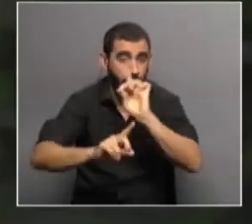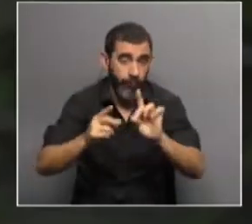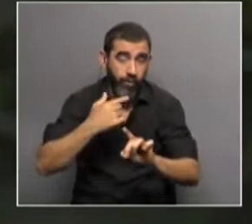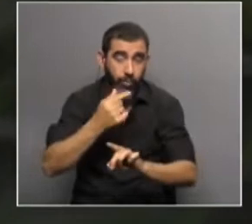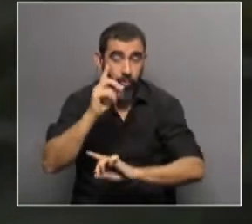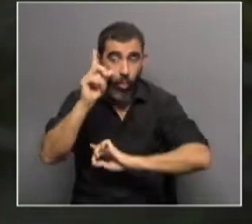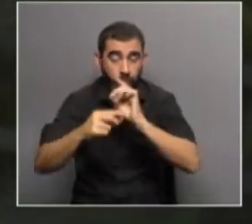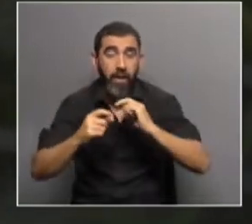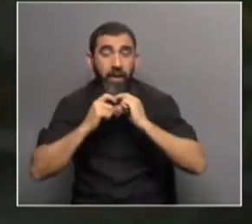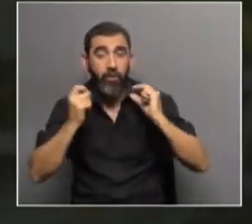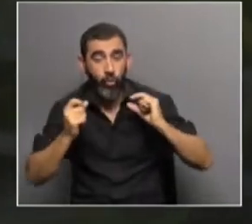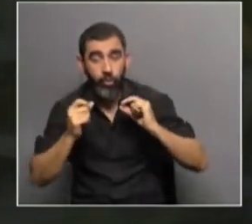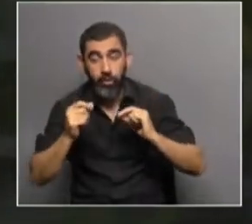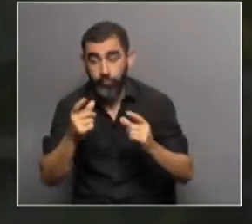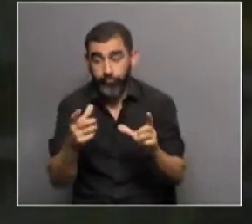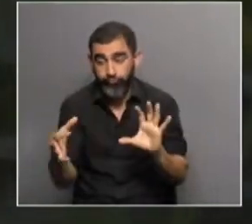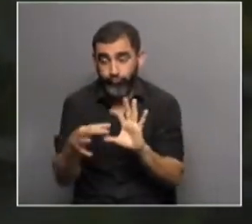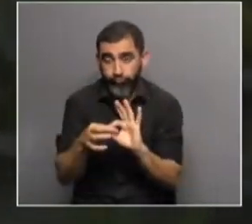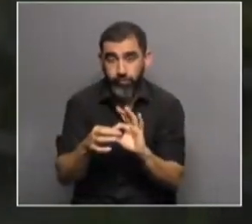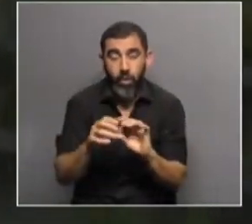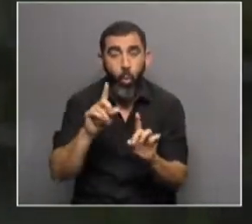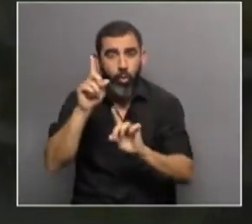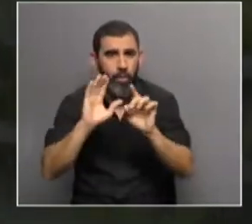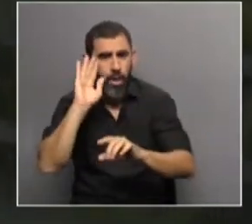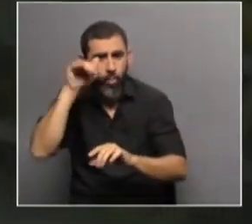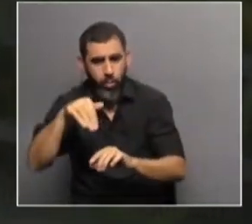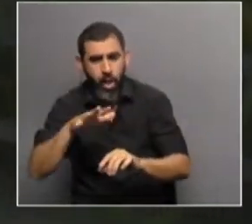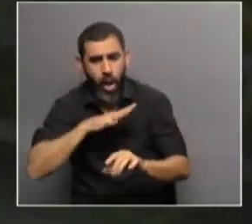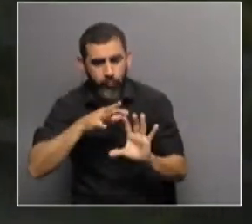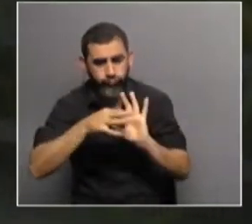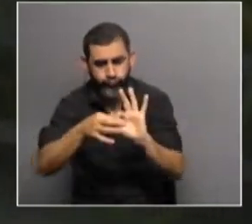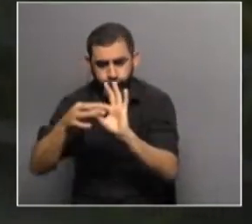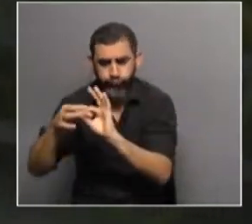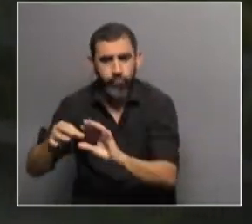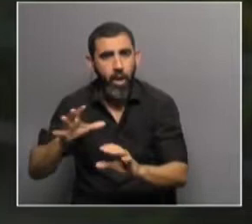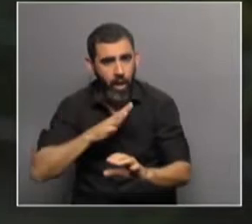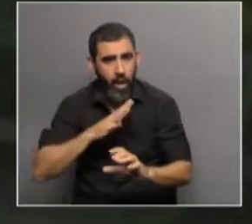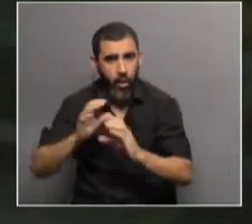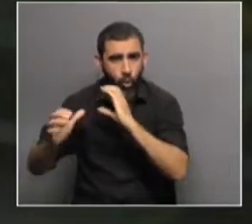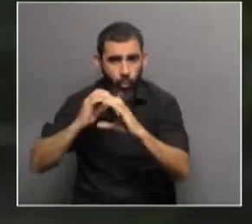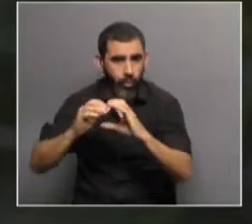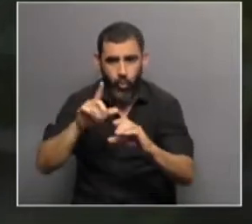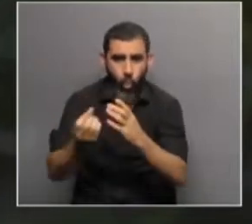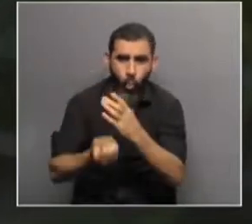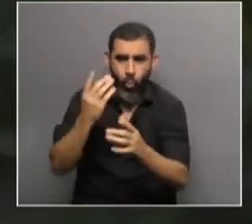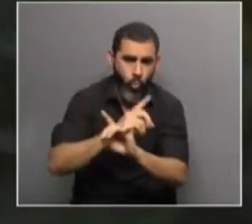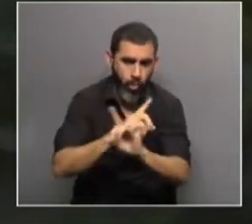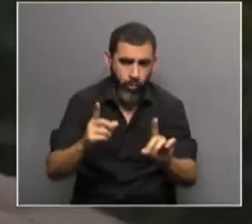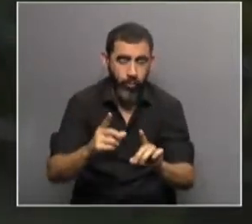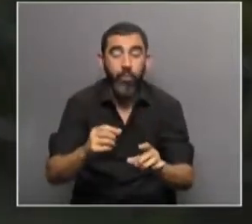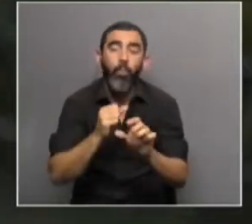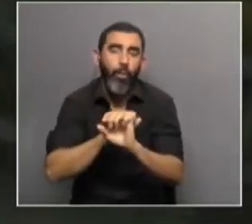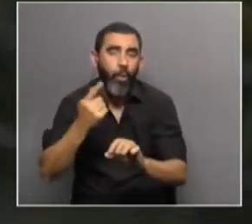ejemplo, entre la Universidad Católica y la SUBDE y entre la UDELAR y la SUBDE hay una gran comunicación. Entonces, esto no es nuevo, quizá